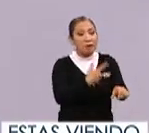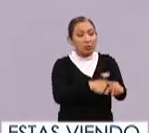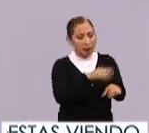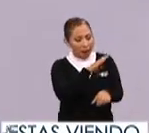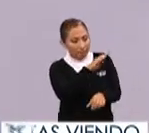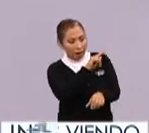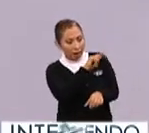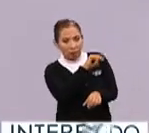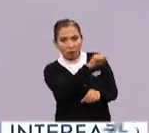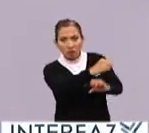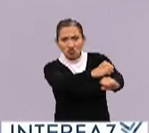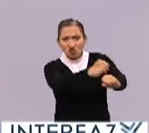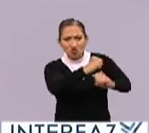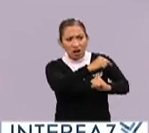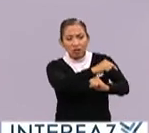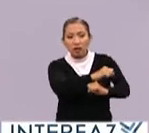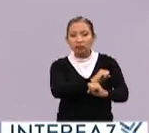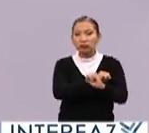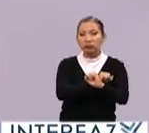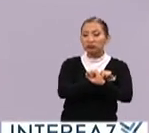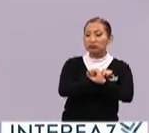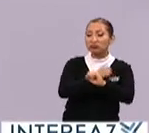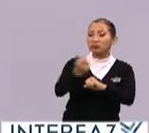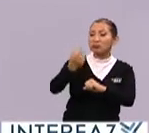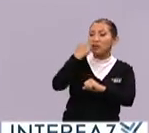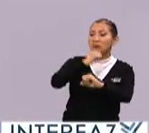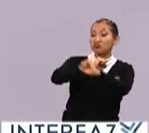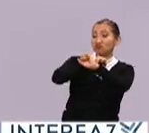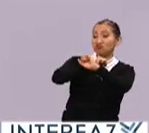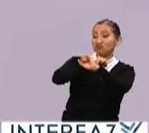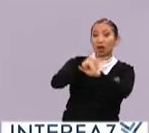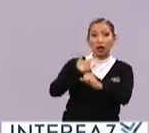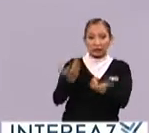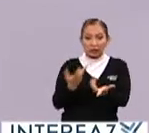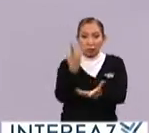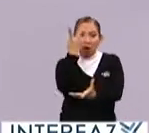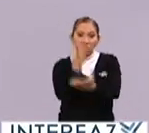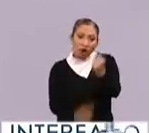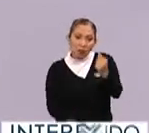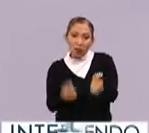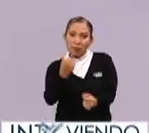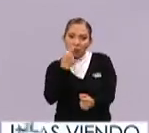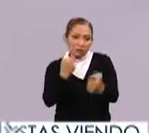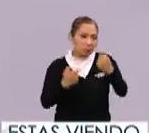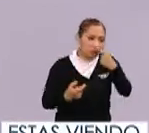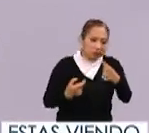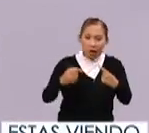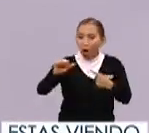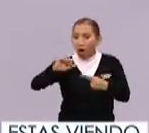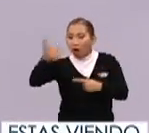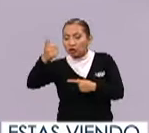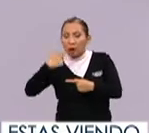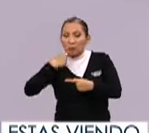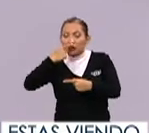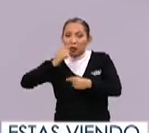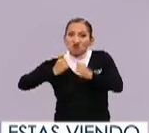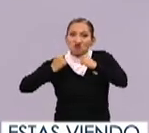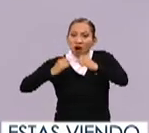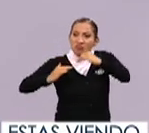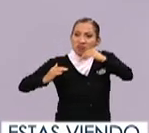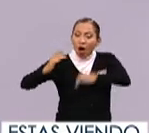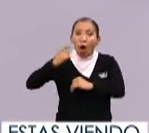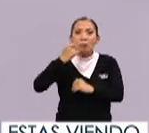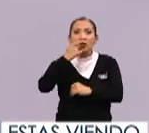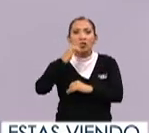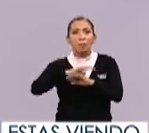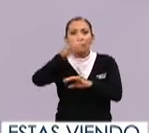producida por una bacteria que es resistente entonces tienes que usar o combinaciones de medicamentos o medicamentos más poderosos o medicamentos que son más